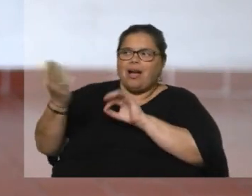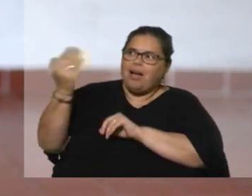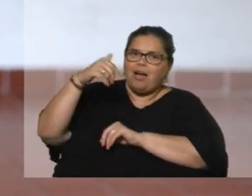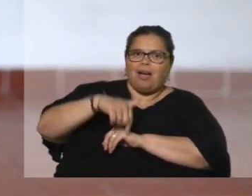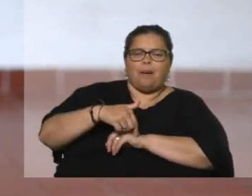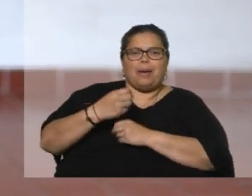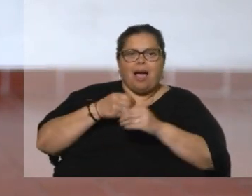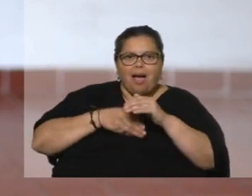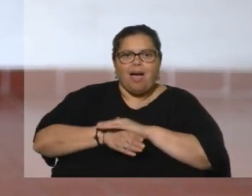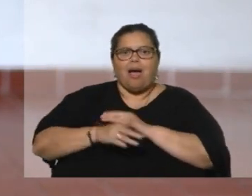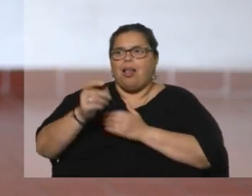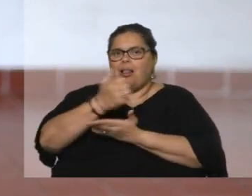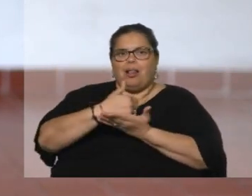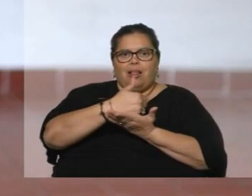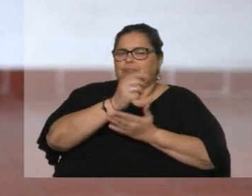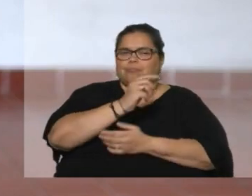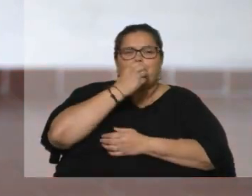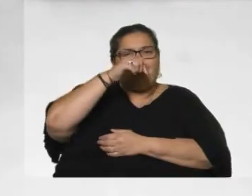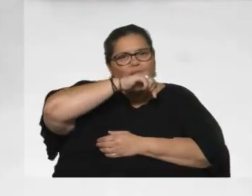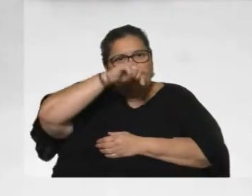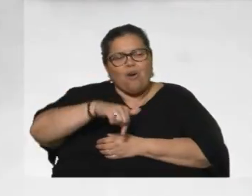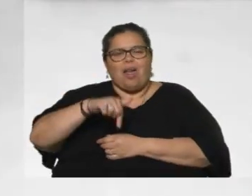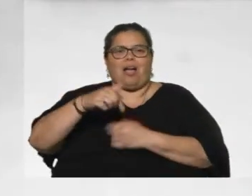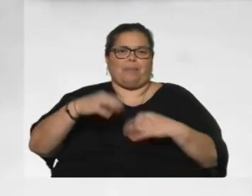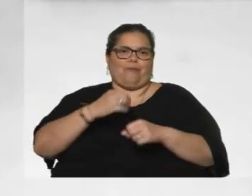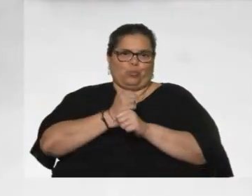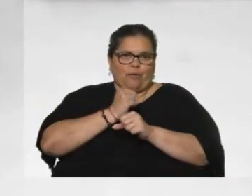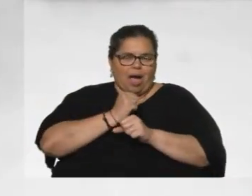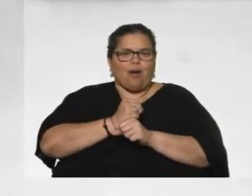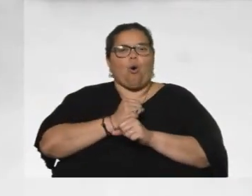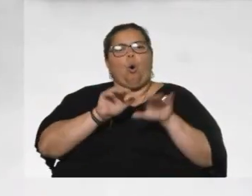puedan acceder a una cama, a lugar y a un trabajo, ¿no?